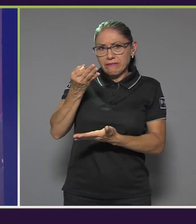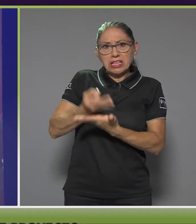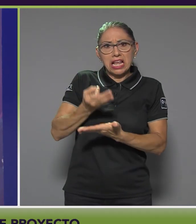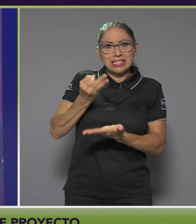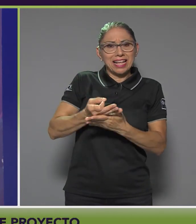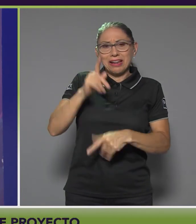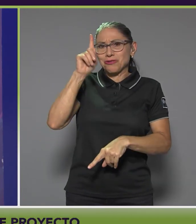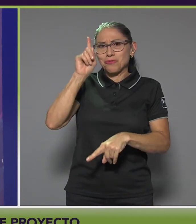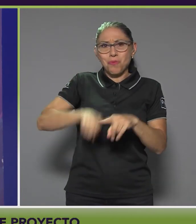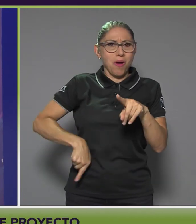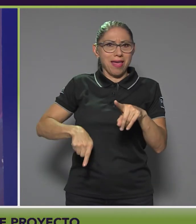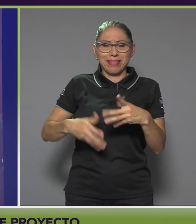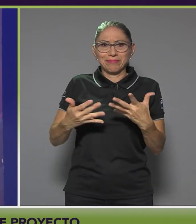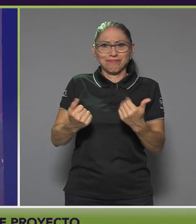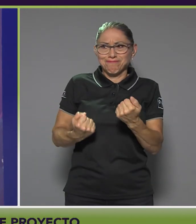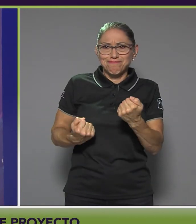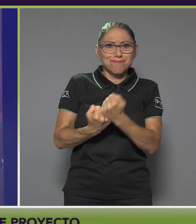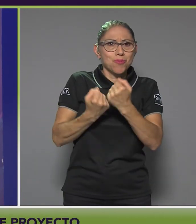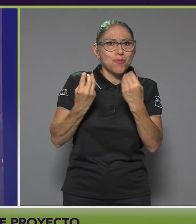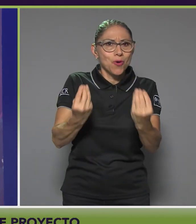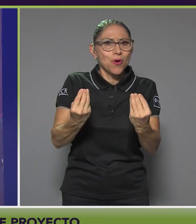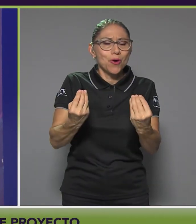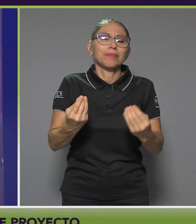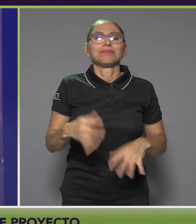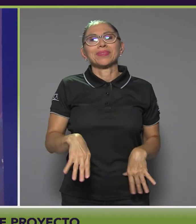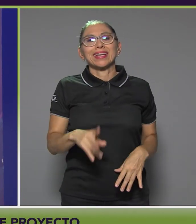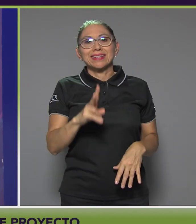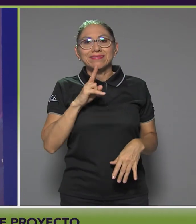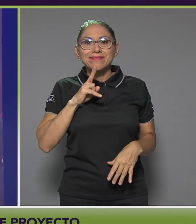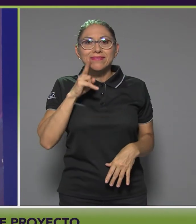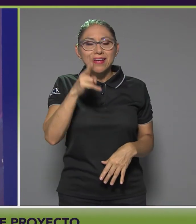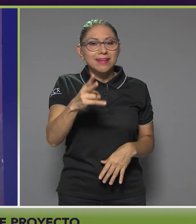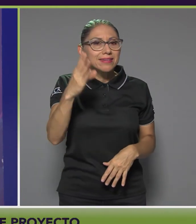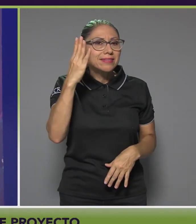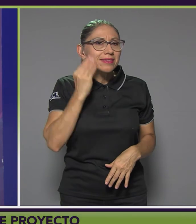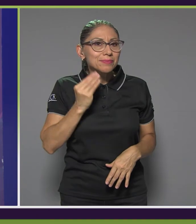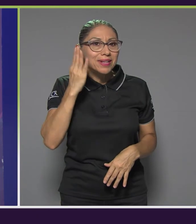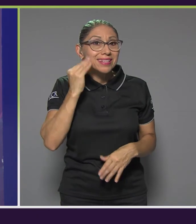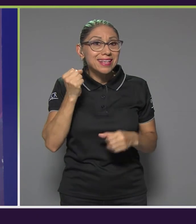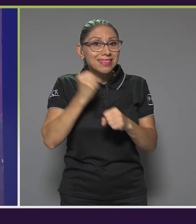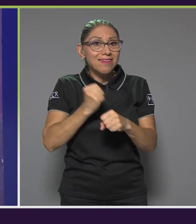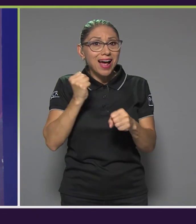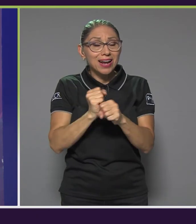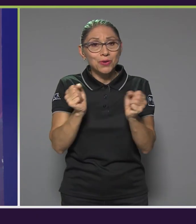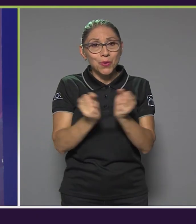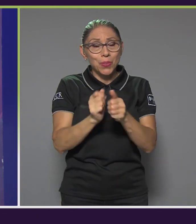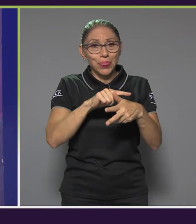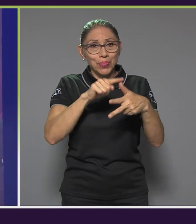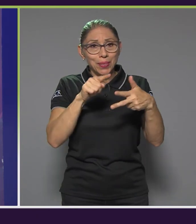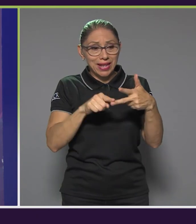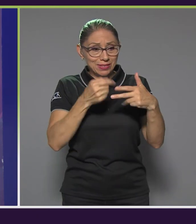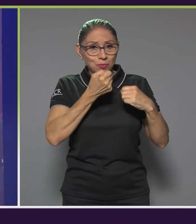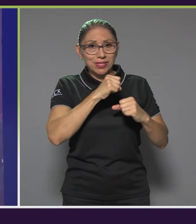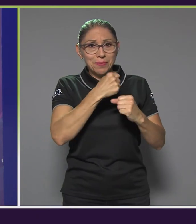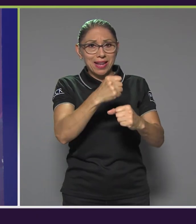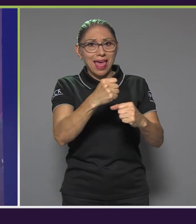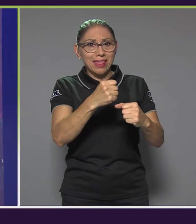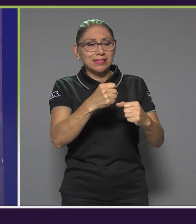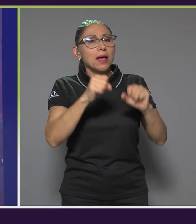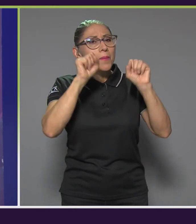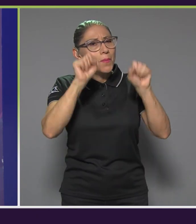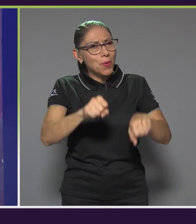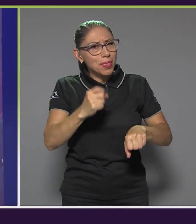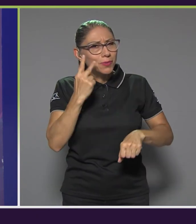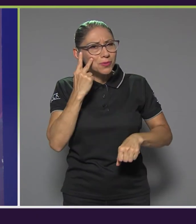acompañamiento tan cercano. Entonces, realmente la experiencia de trabajar con estas tres municipalidades, lo que nos permitió ver es que